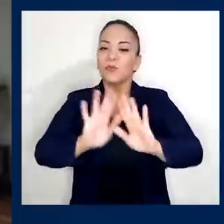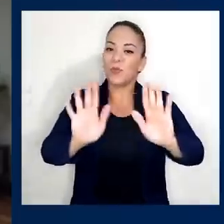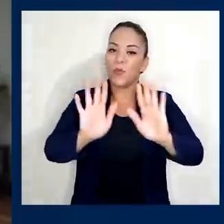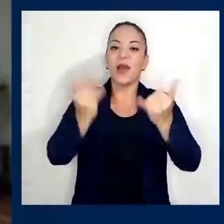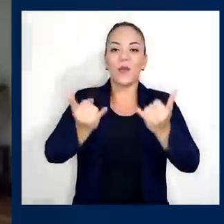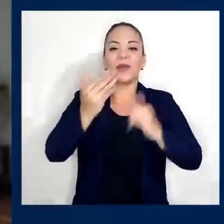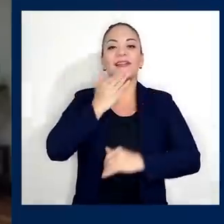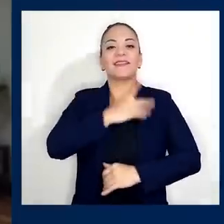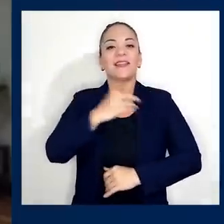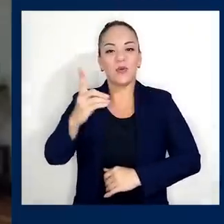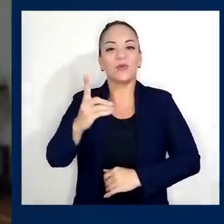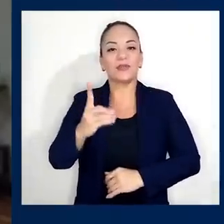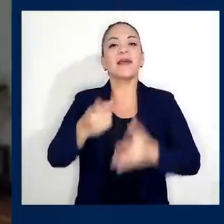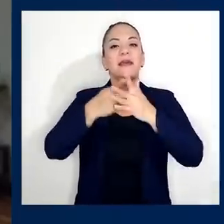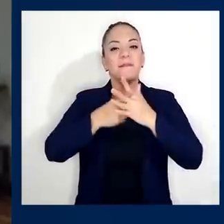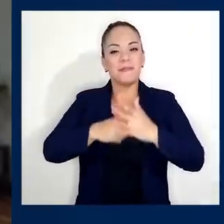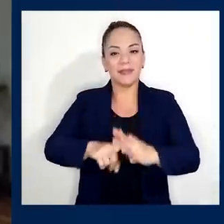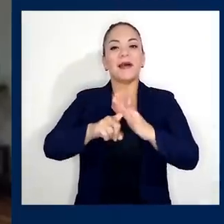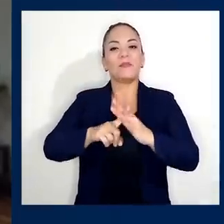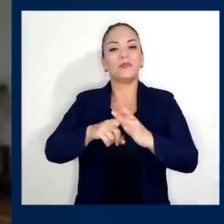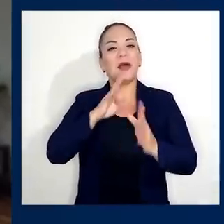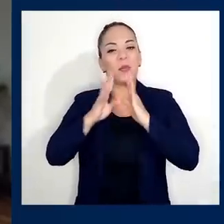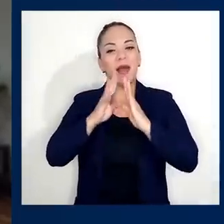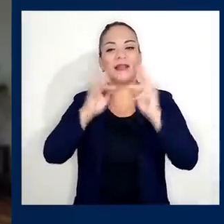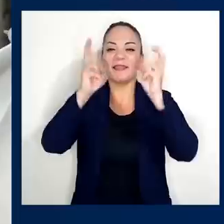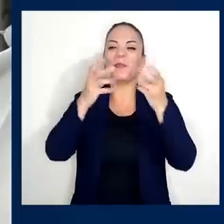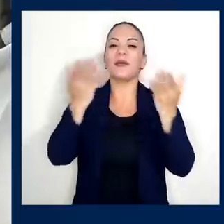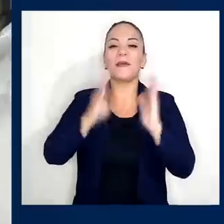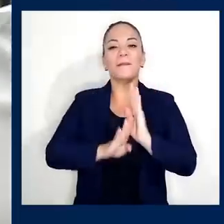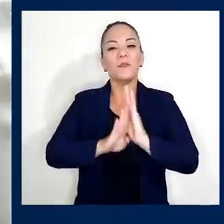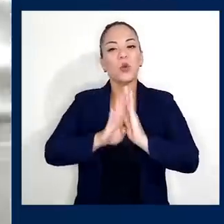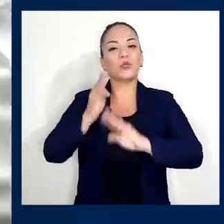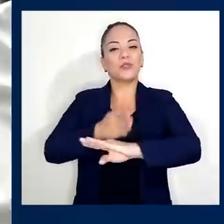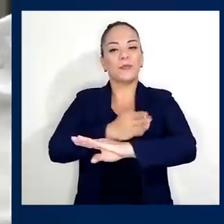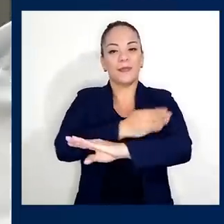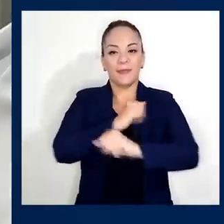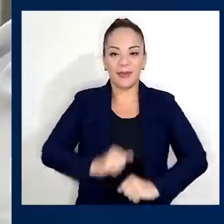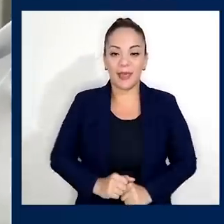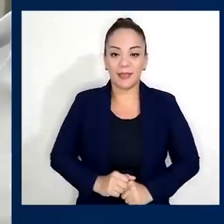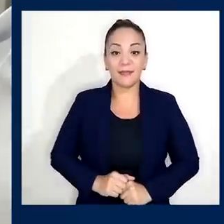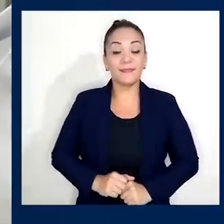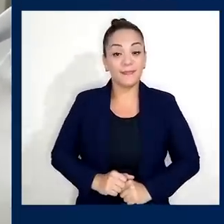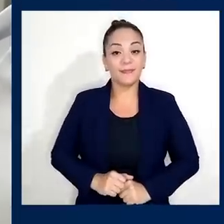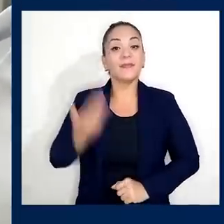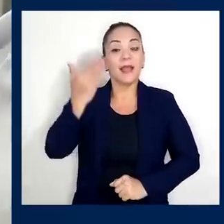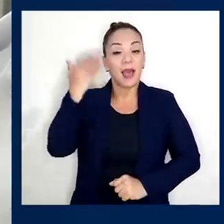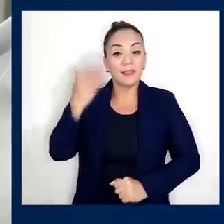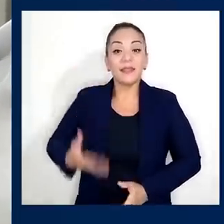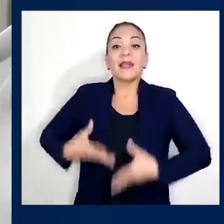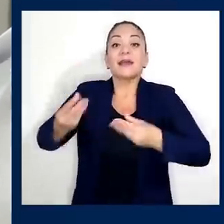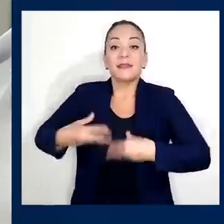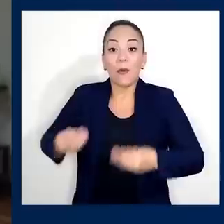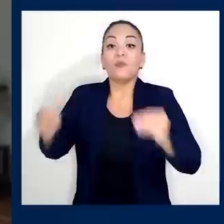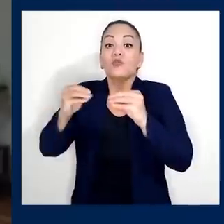gracias a Dios, empezar a hablar de prosperidad. Pasamos de gastar más de lo que